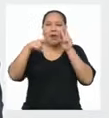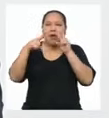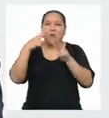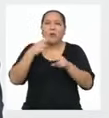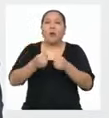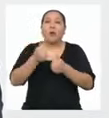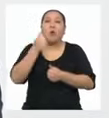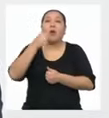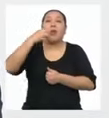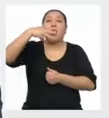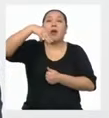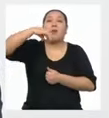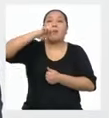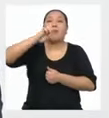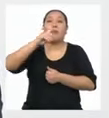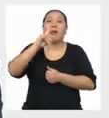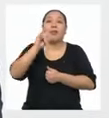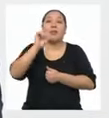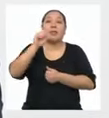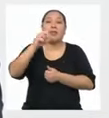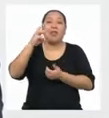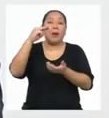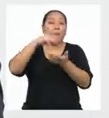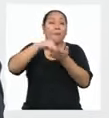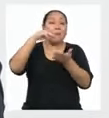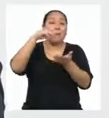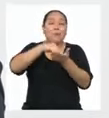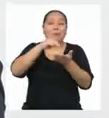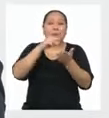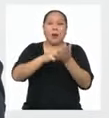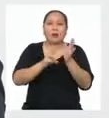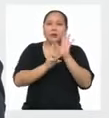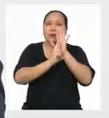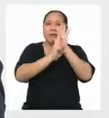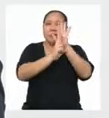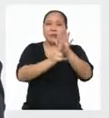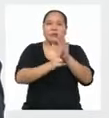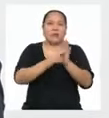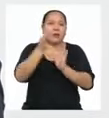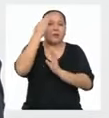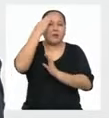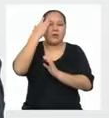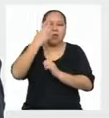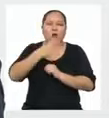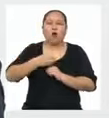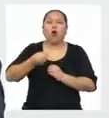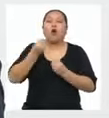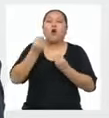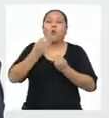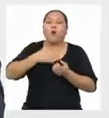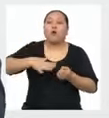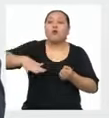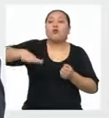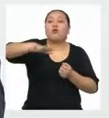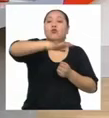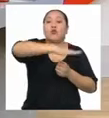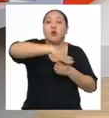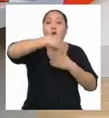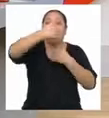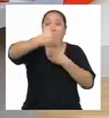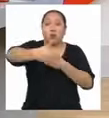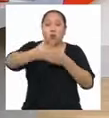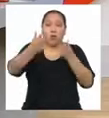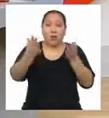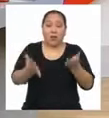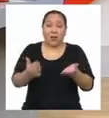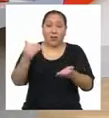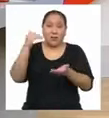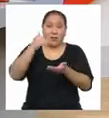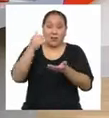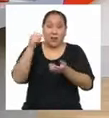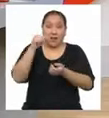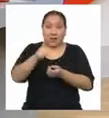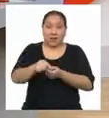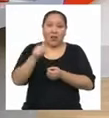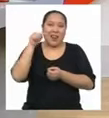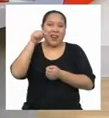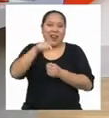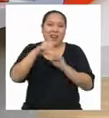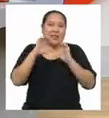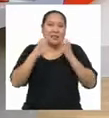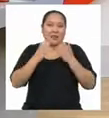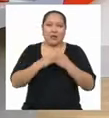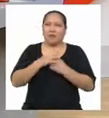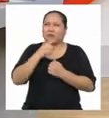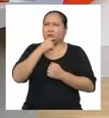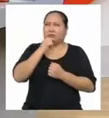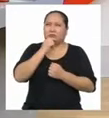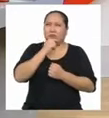central más representativa para saber cómo está el salón en general con este curso Algo así como sacar la